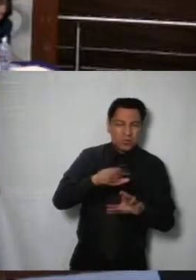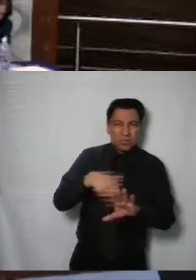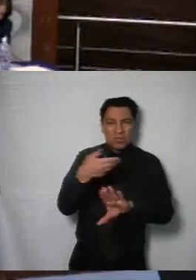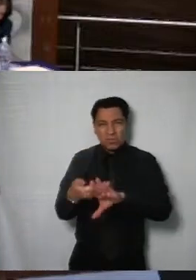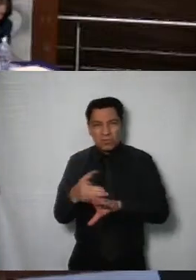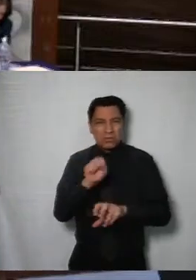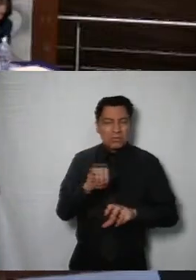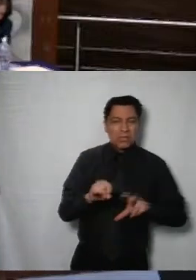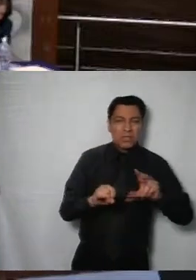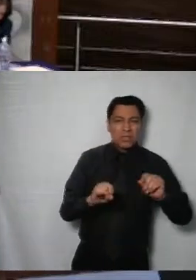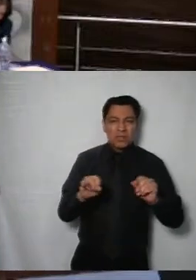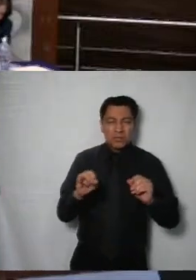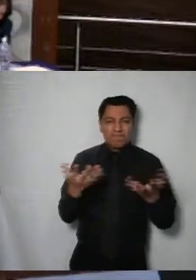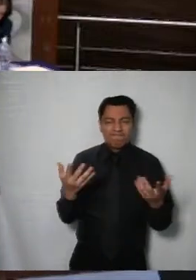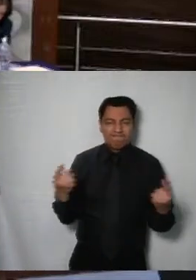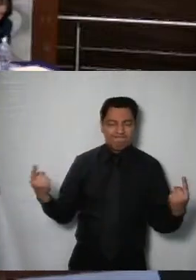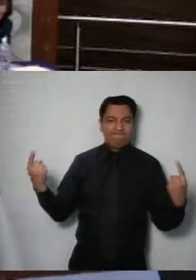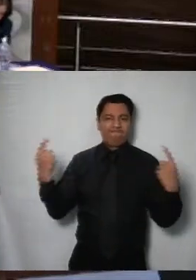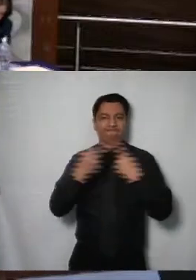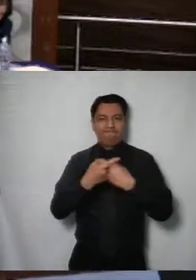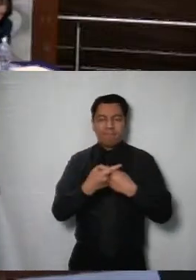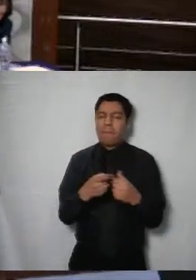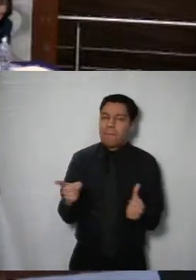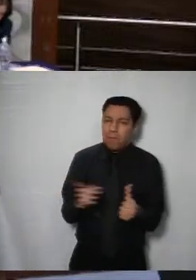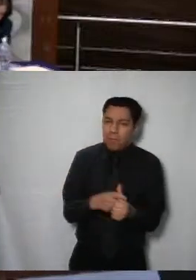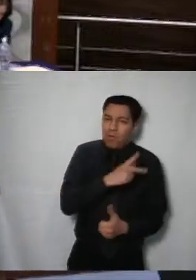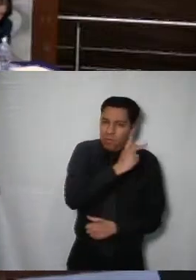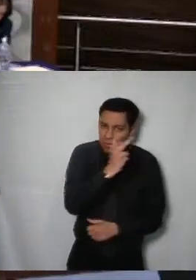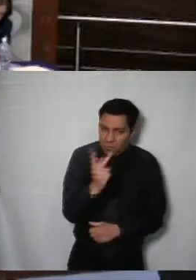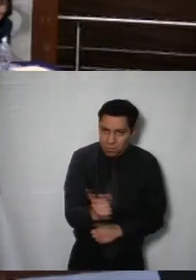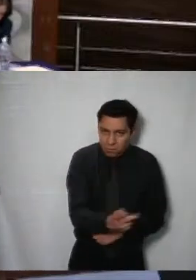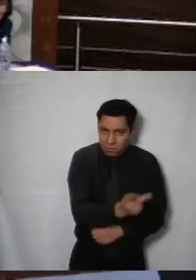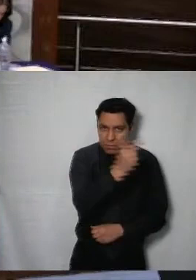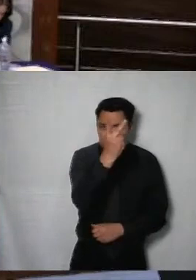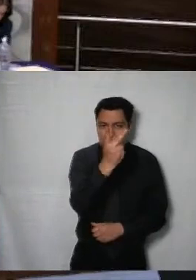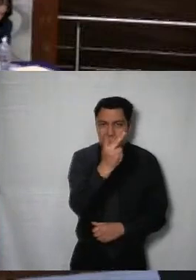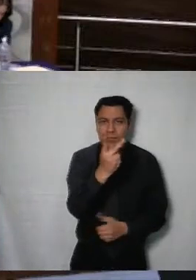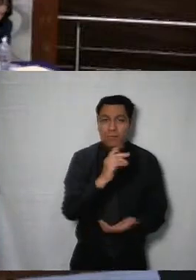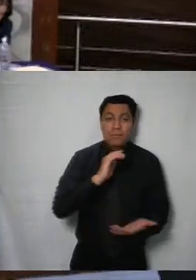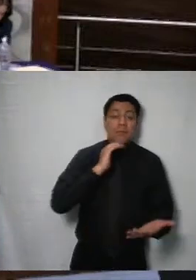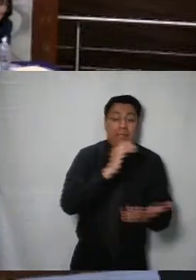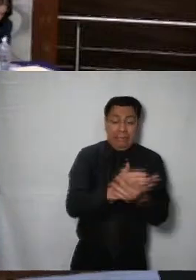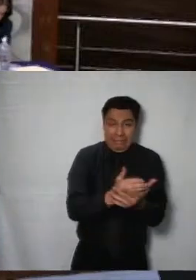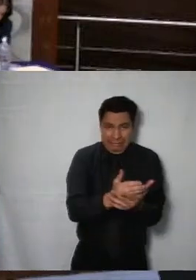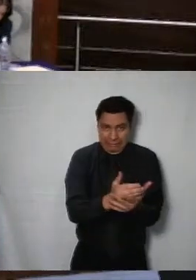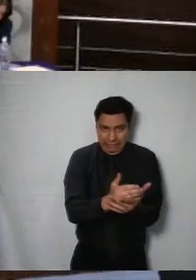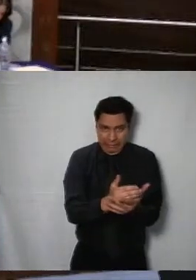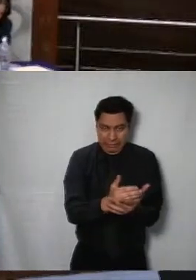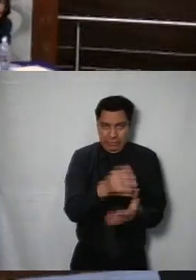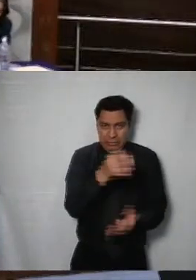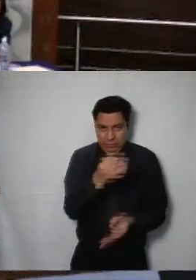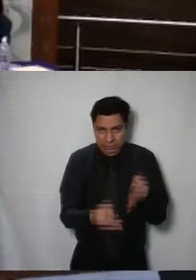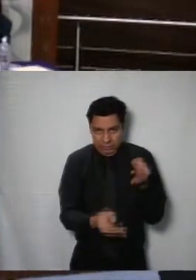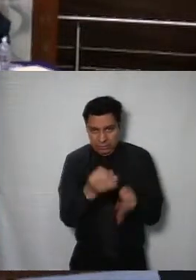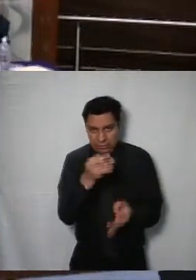propuestos primero procederé a consultarles respecto del sentido de sobre ser por quedar sin materia y dependiendo del resultado de la votación